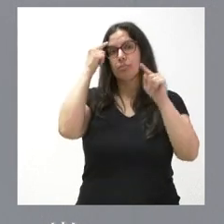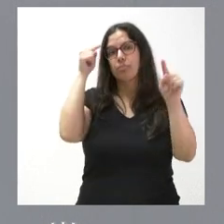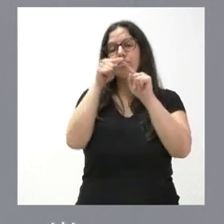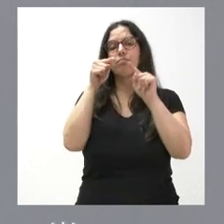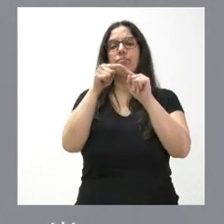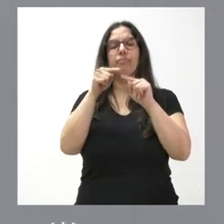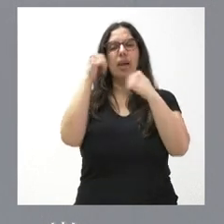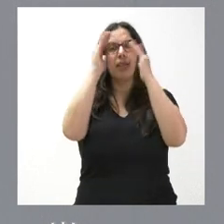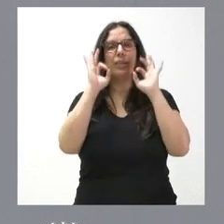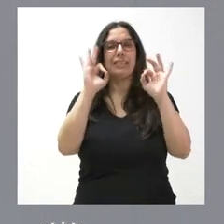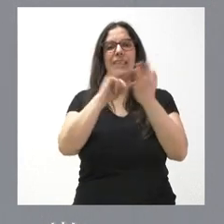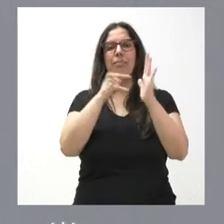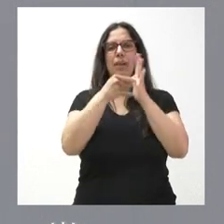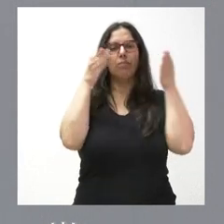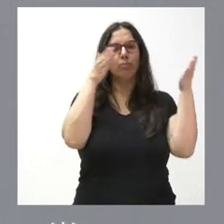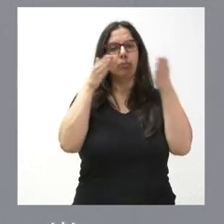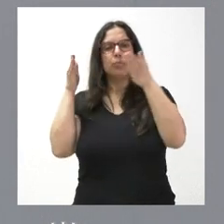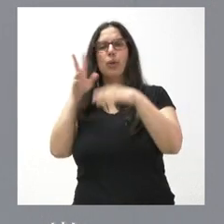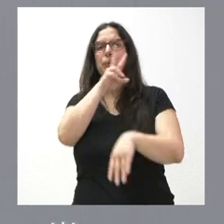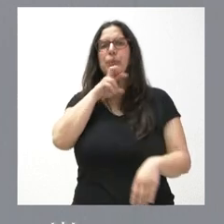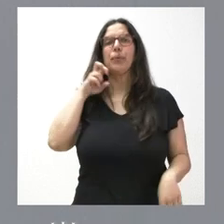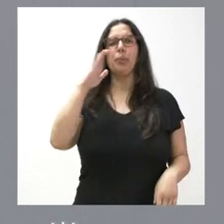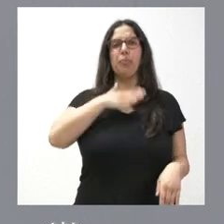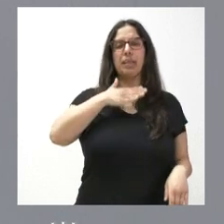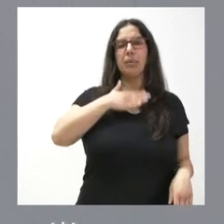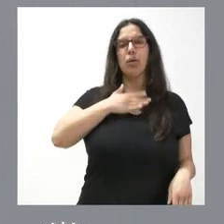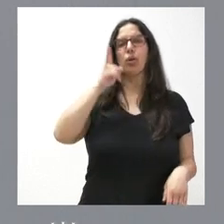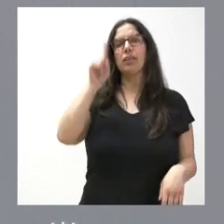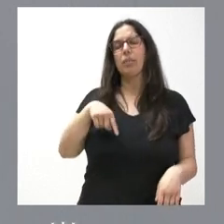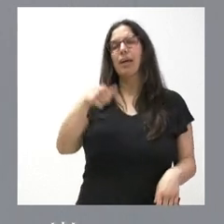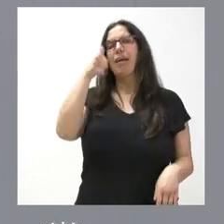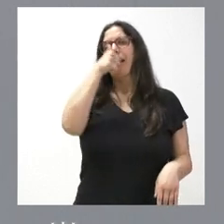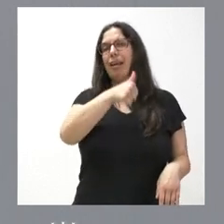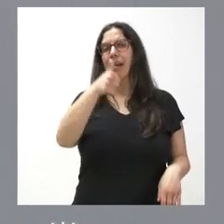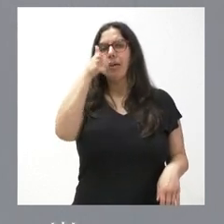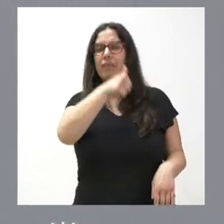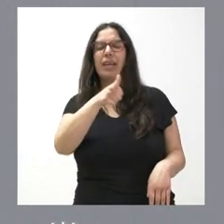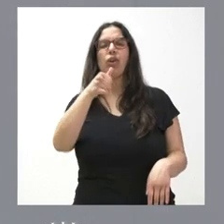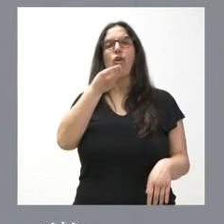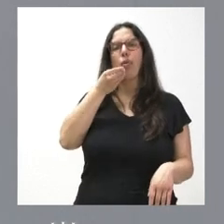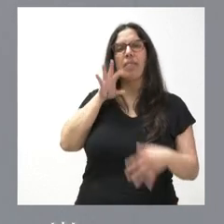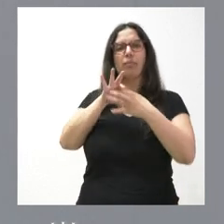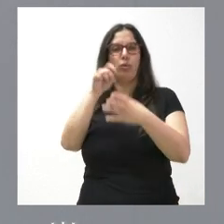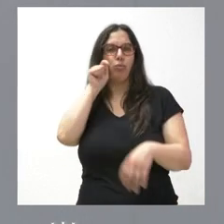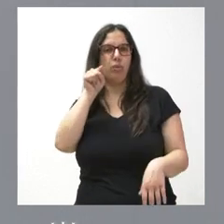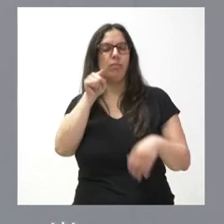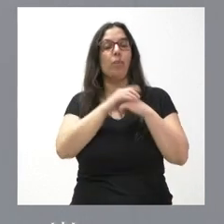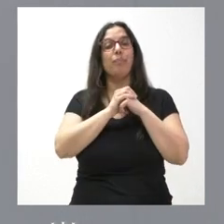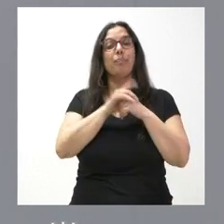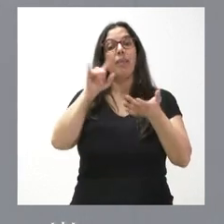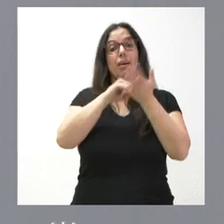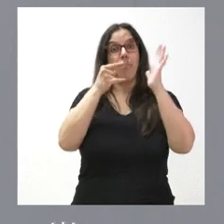atención a los planes enfacados al patrimonio y a la enogastronomía. Estos planes de sostenibilidad turística